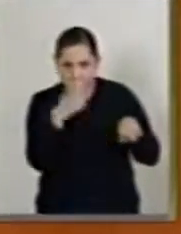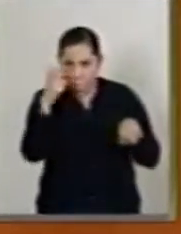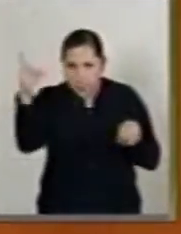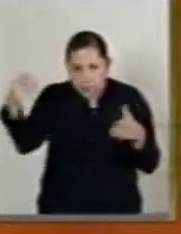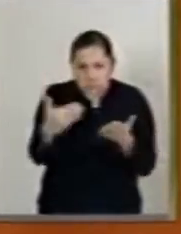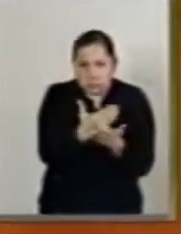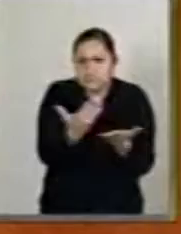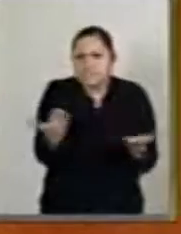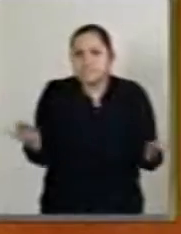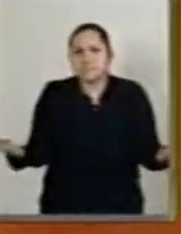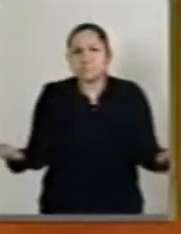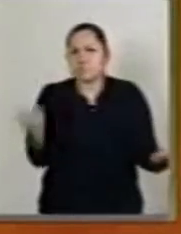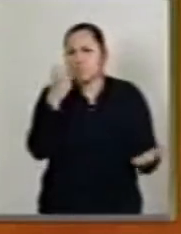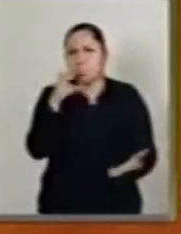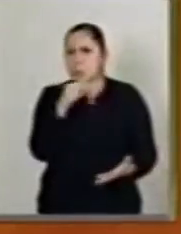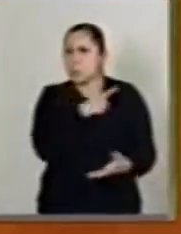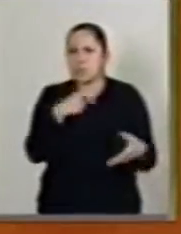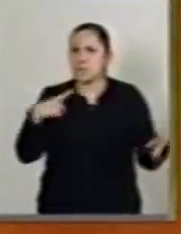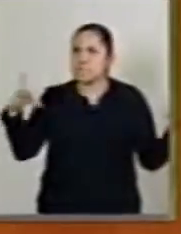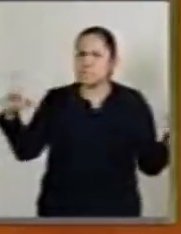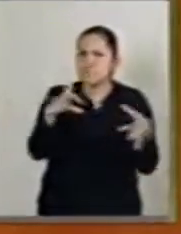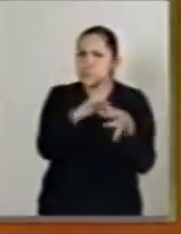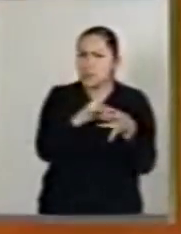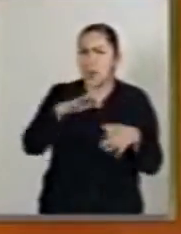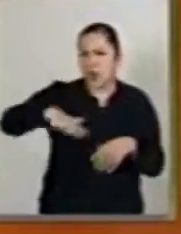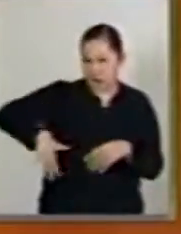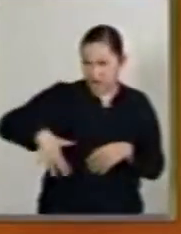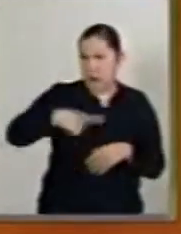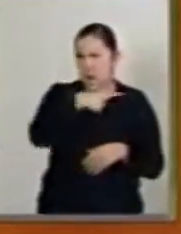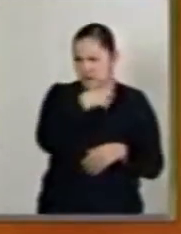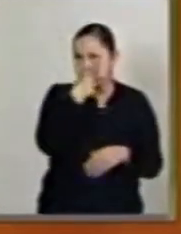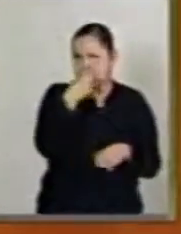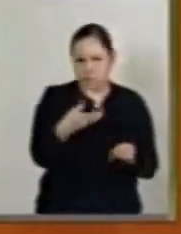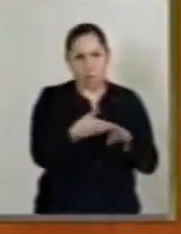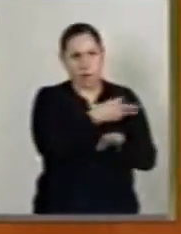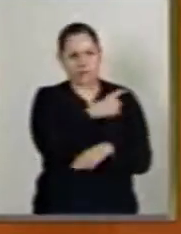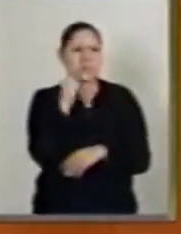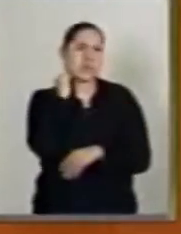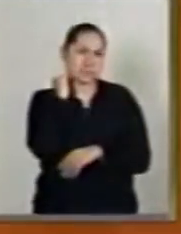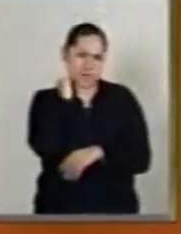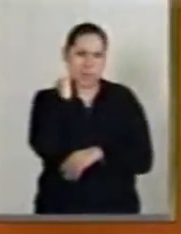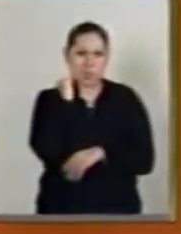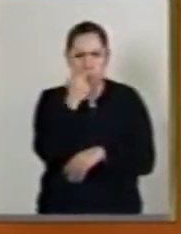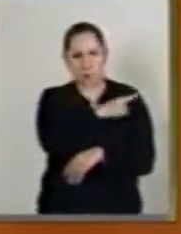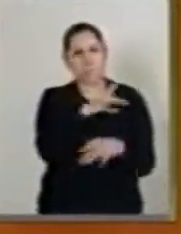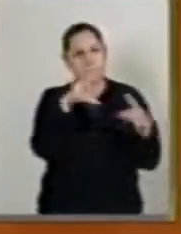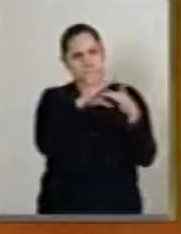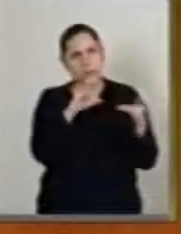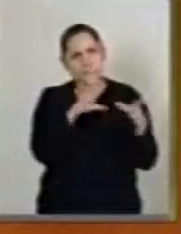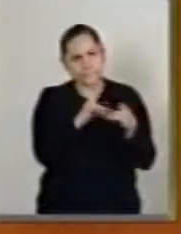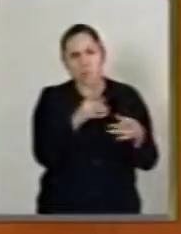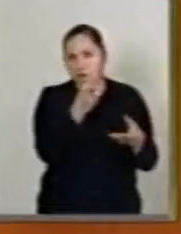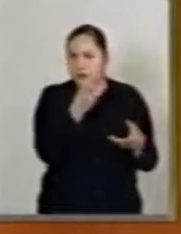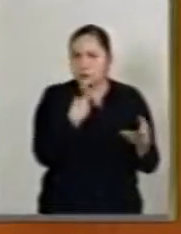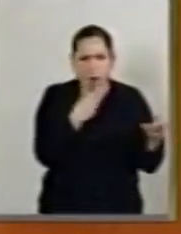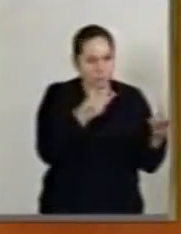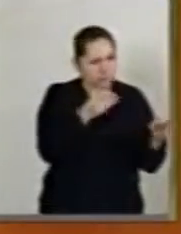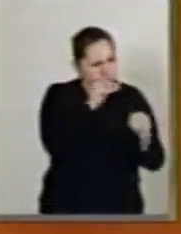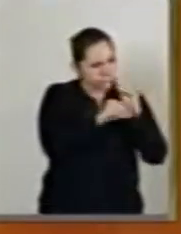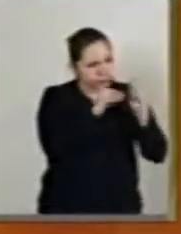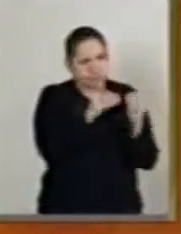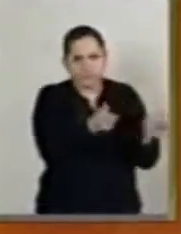Eso dentro de un proceso que, como lo acaba de señalar el senador Puente, fue inédito y coincido con él.